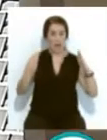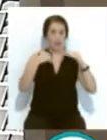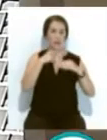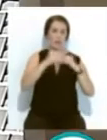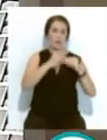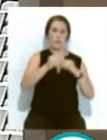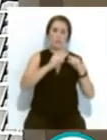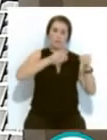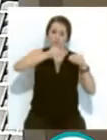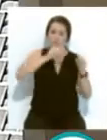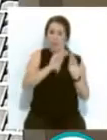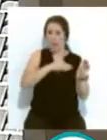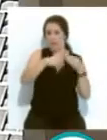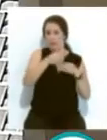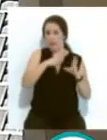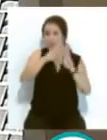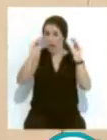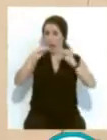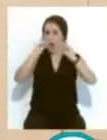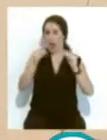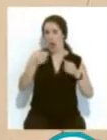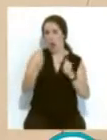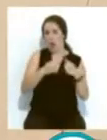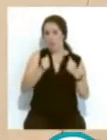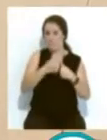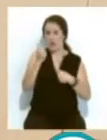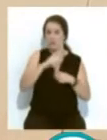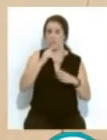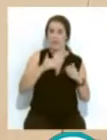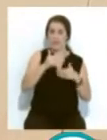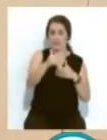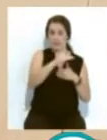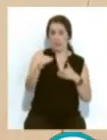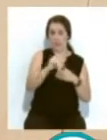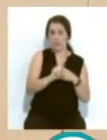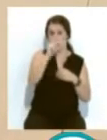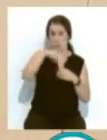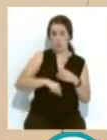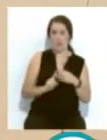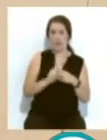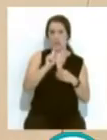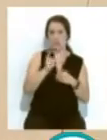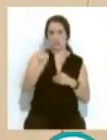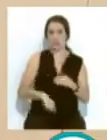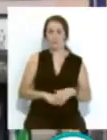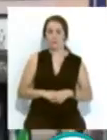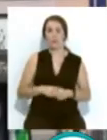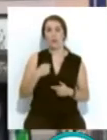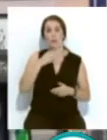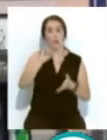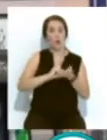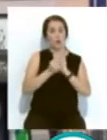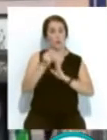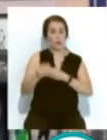policarbonato... ...con cierre de aluminio en la zona superior de los frentes sur y este de la nave central de la plaza. El proyecto ha sido